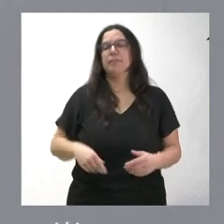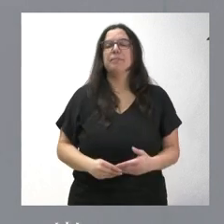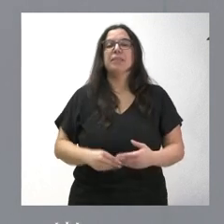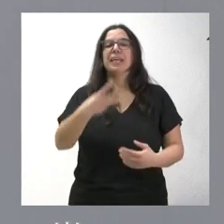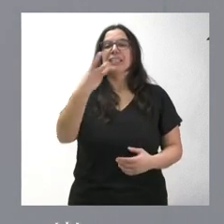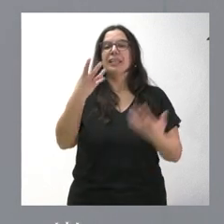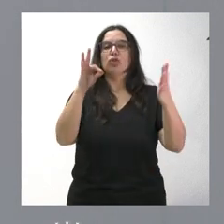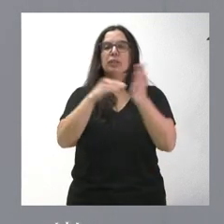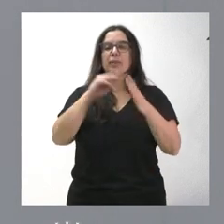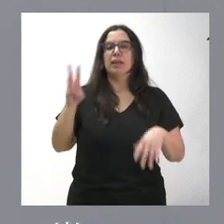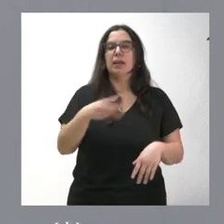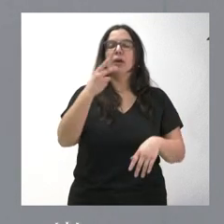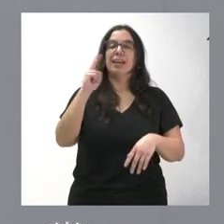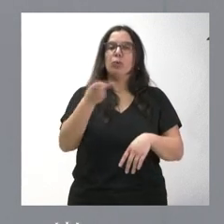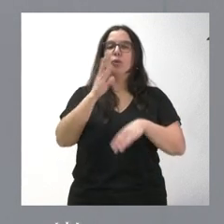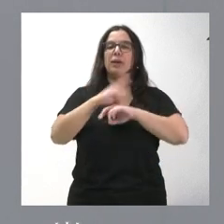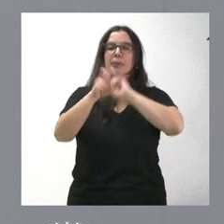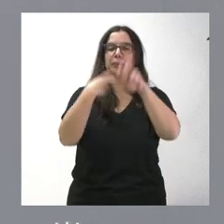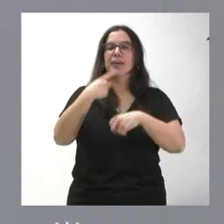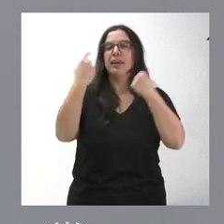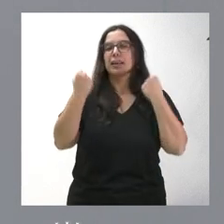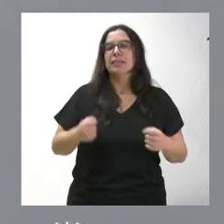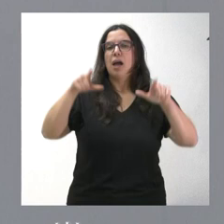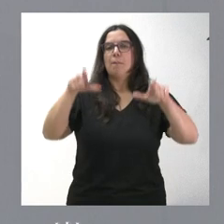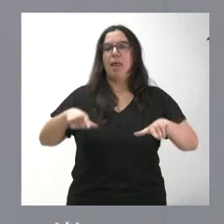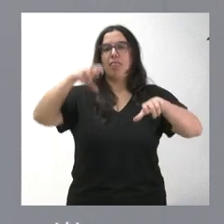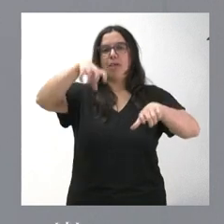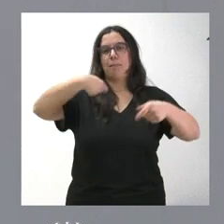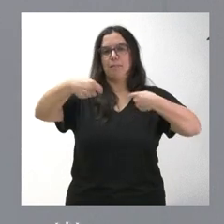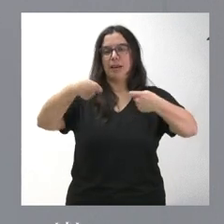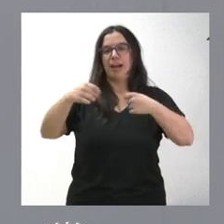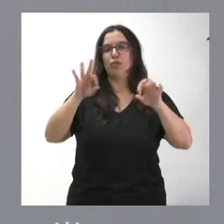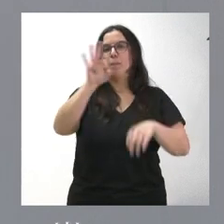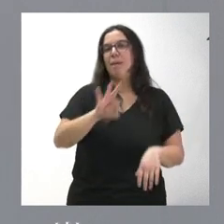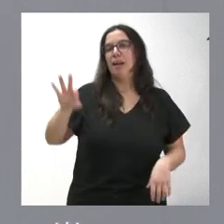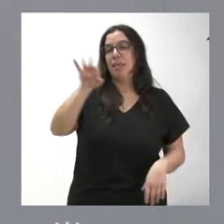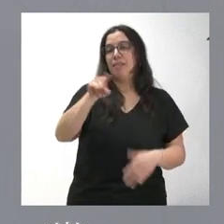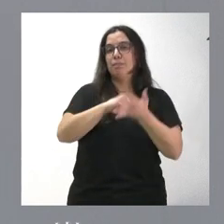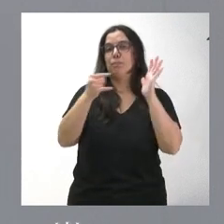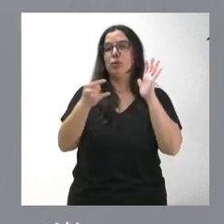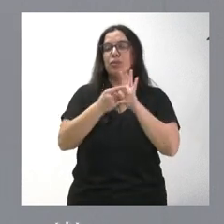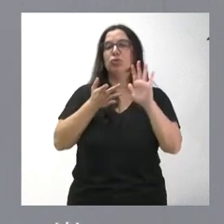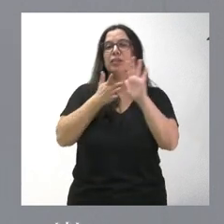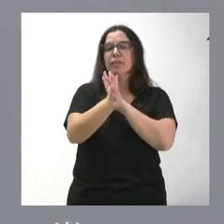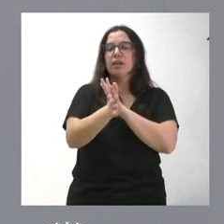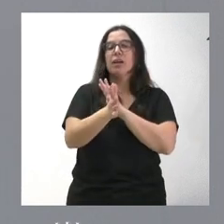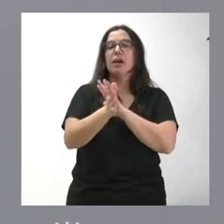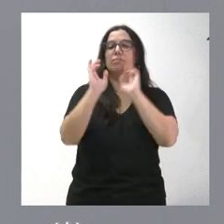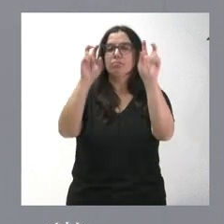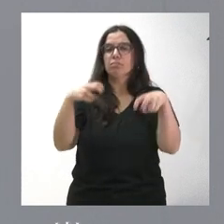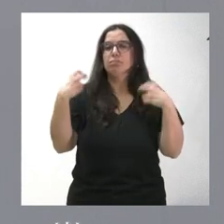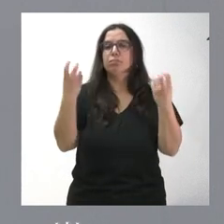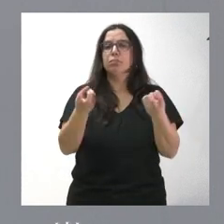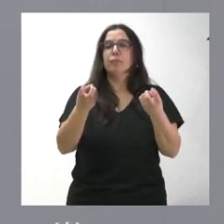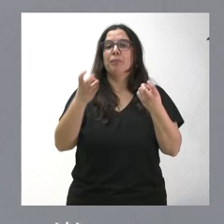380.000 euros para la rehabilitación energética de la Plaza de Abastos de Valencia. Este proyecto supone la renovación